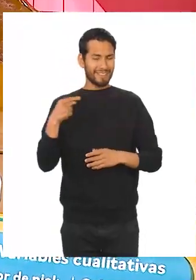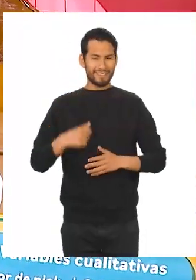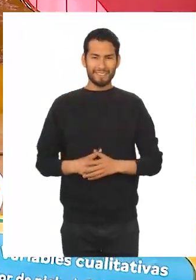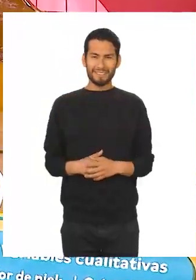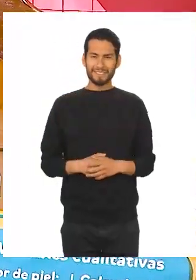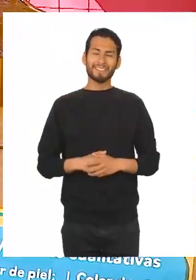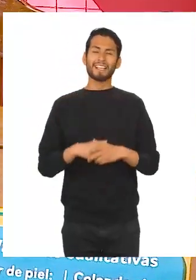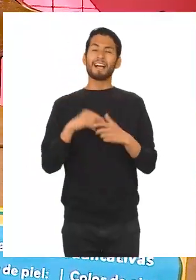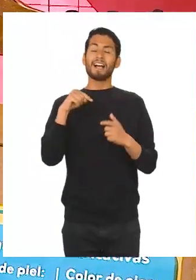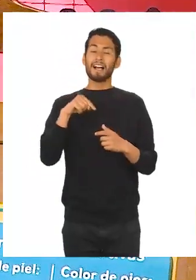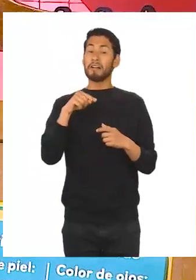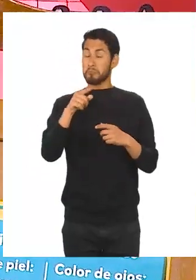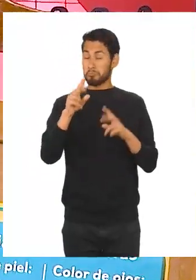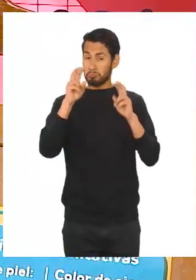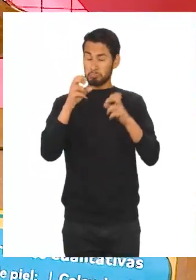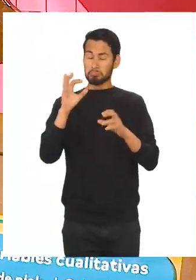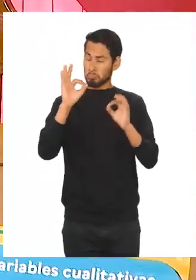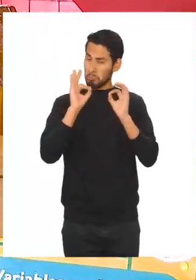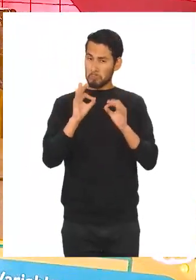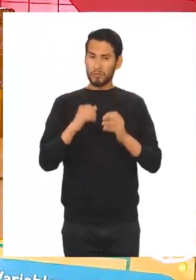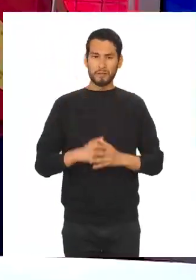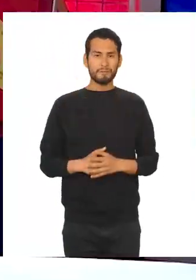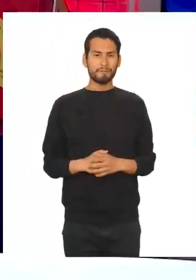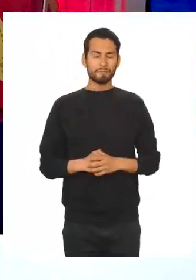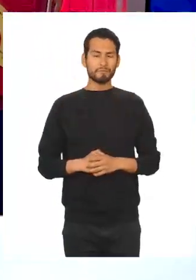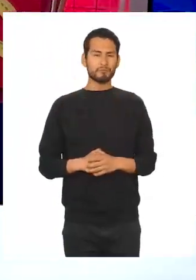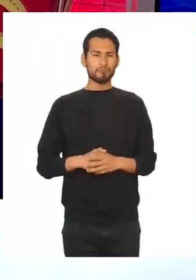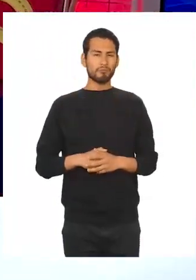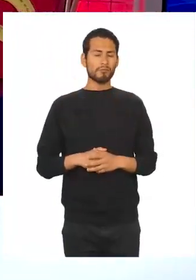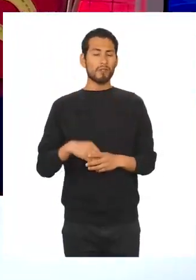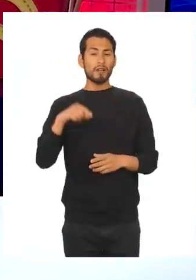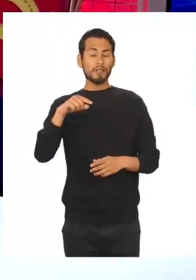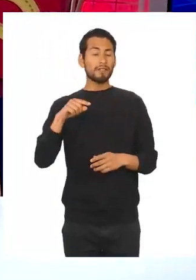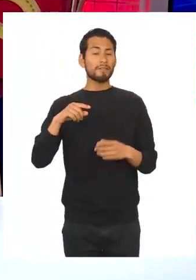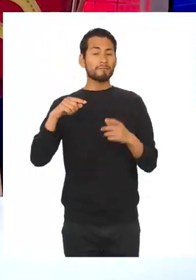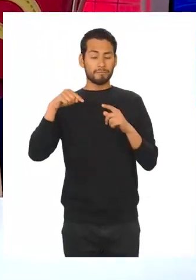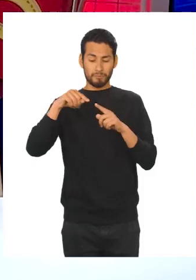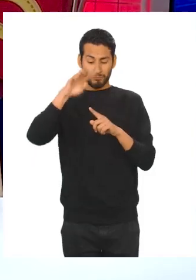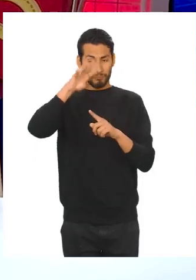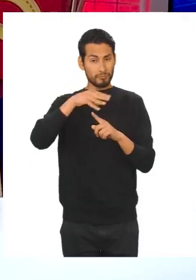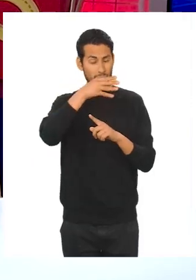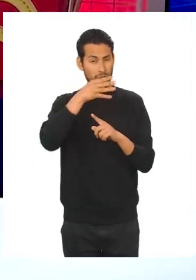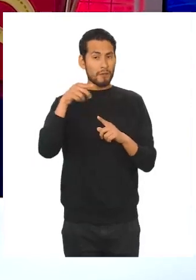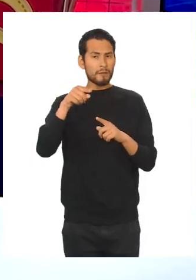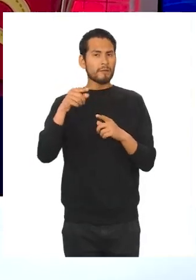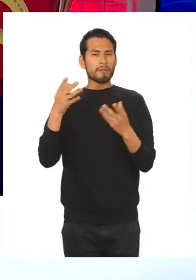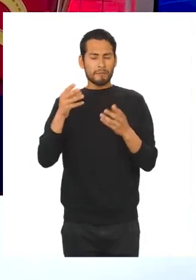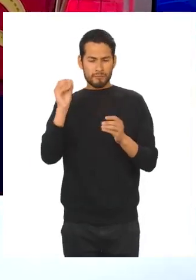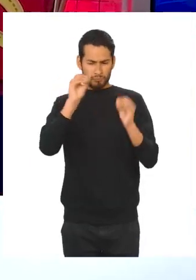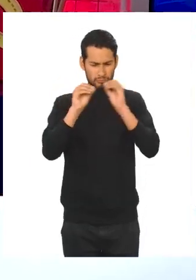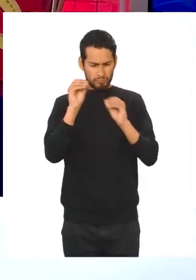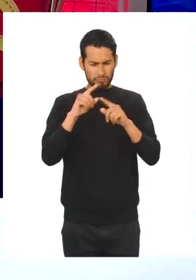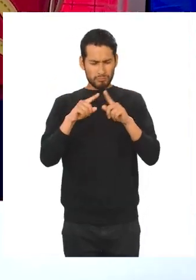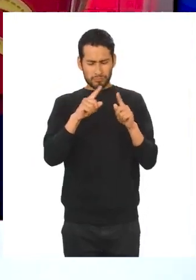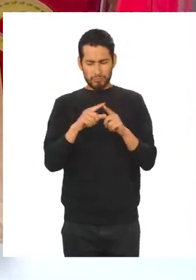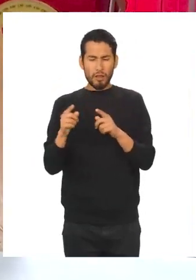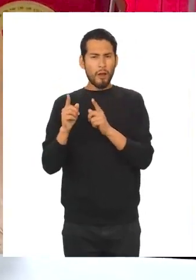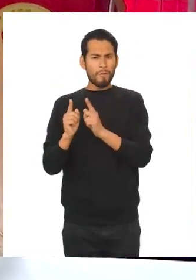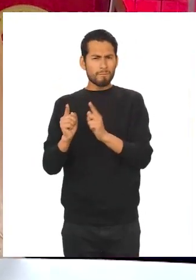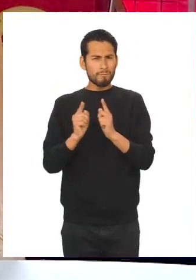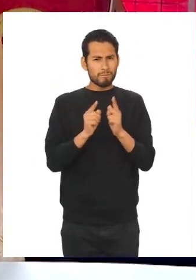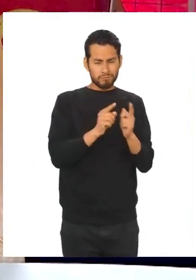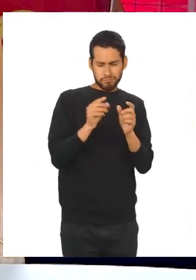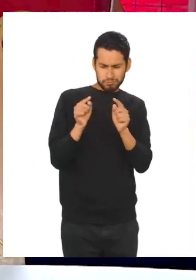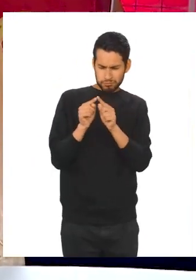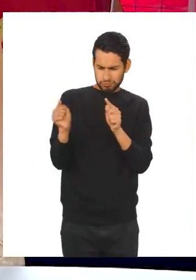semana pasada y ese tema lo dominaste a la perfección. ¡Sí! ¡Ah! Chicos, una tabla de frecuencias o una distribución de frecuencias es